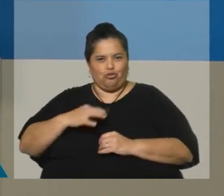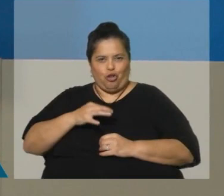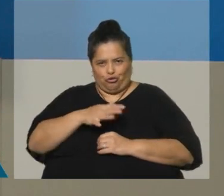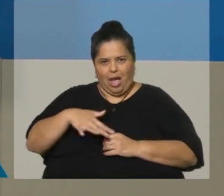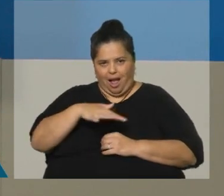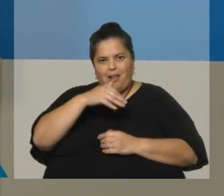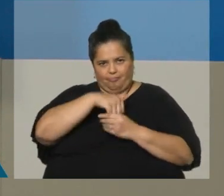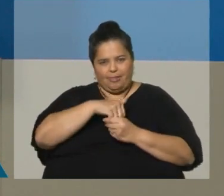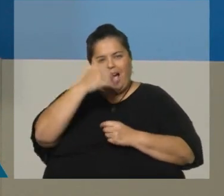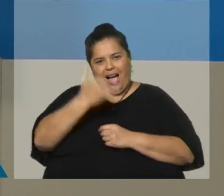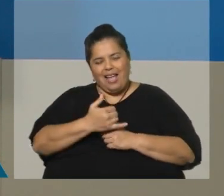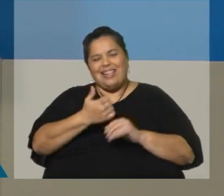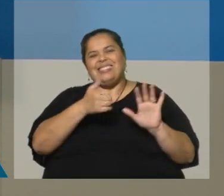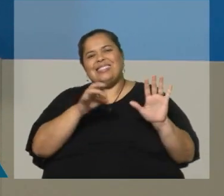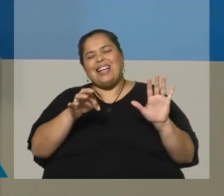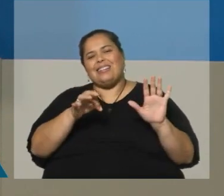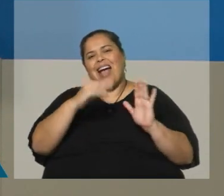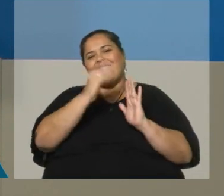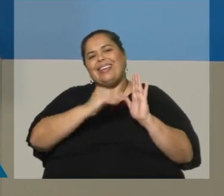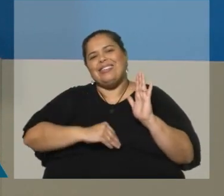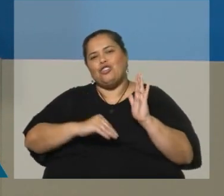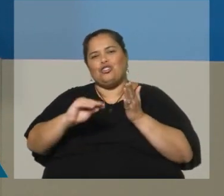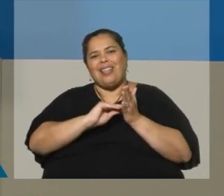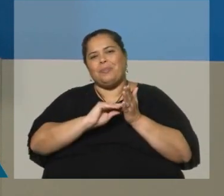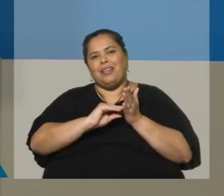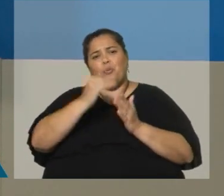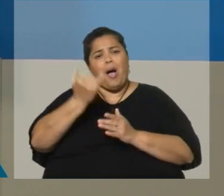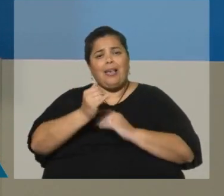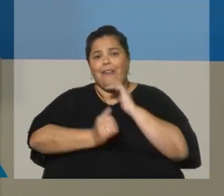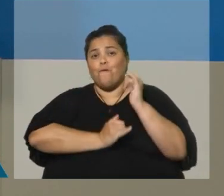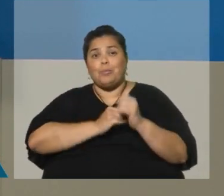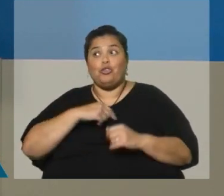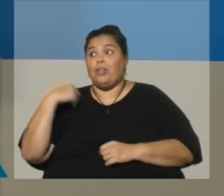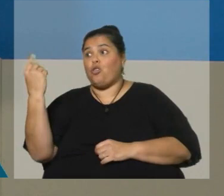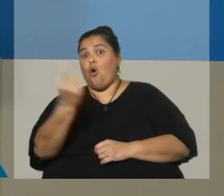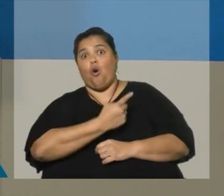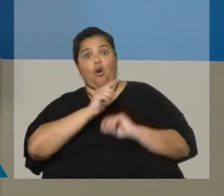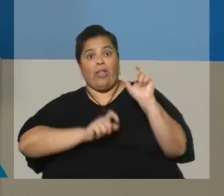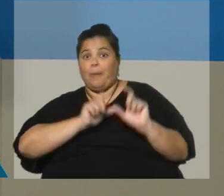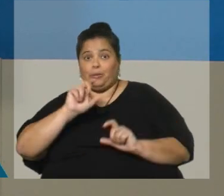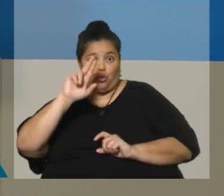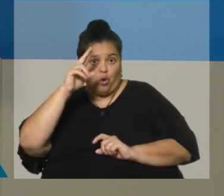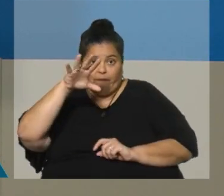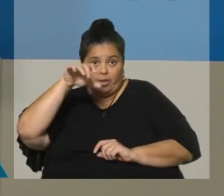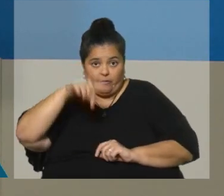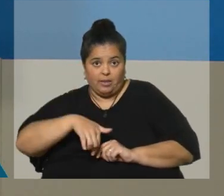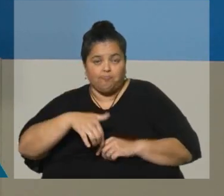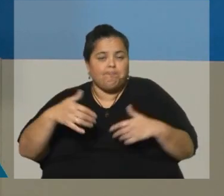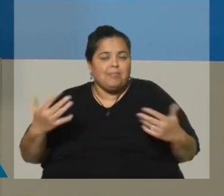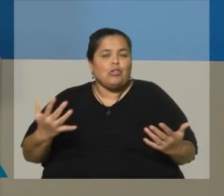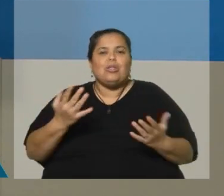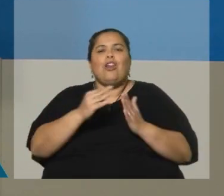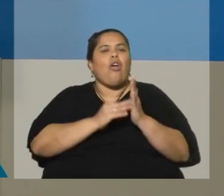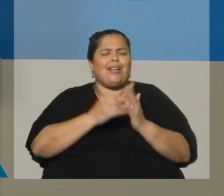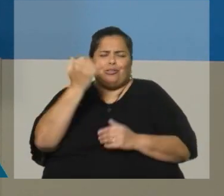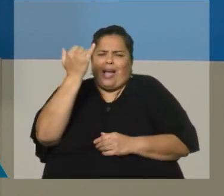de más de 60 registros administrativos donde se información sobre todos nosotros. Digamos, los datos